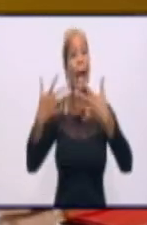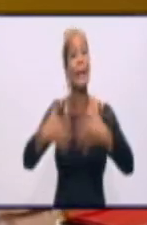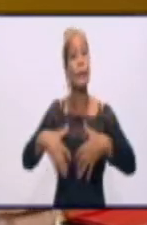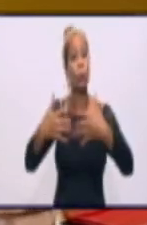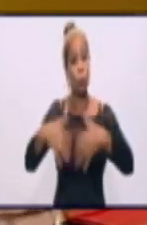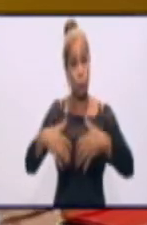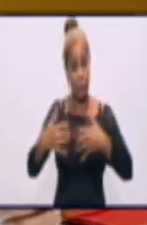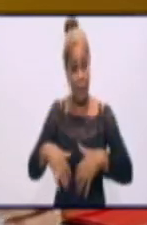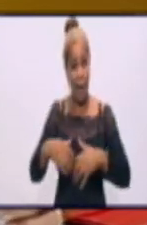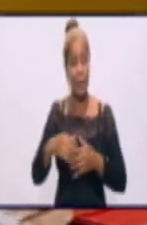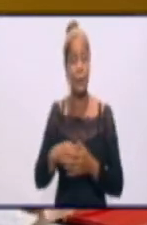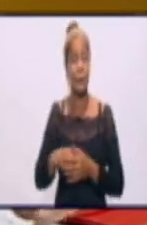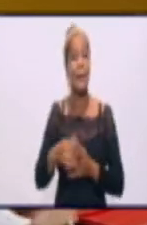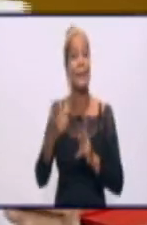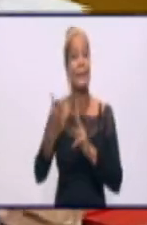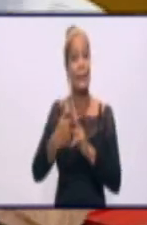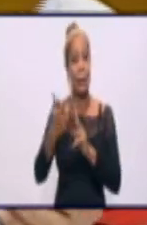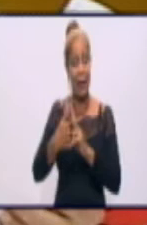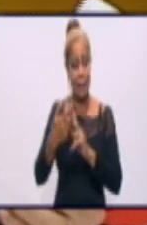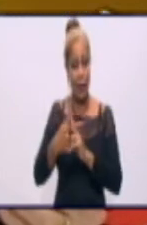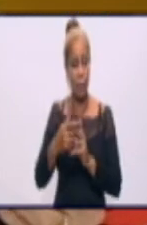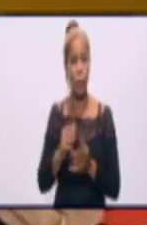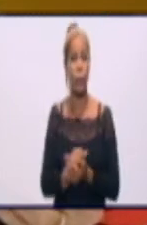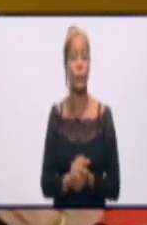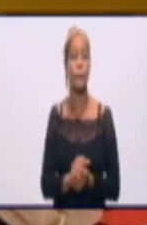parte de Cerámica Roja desde la Hacienda hasta Lisca,